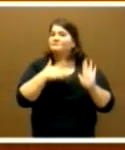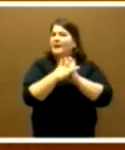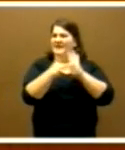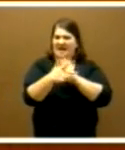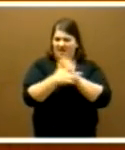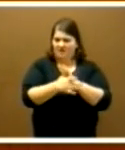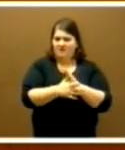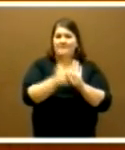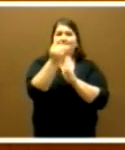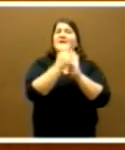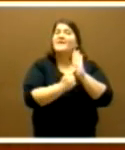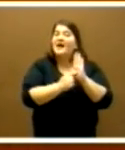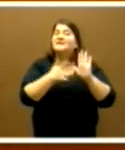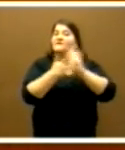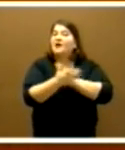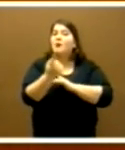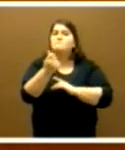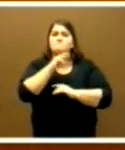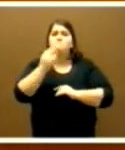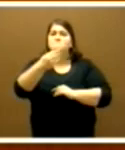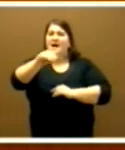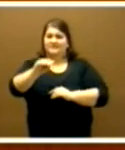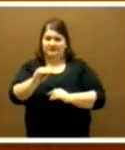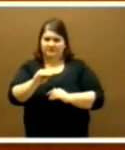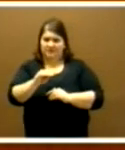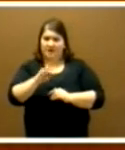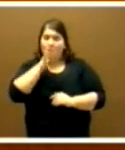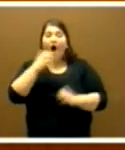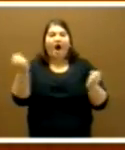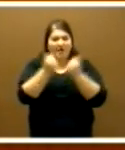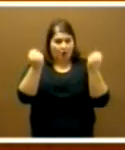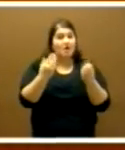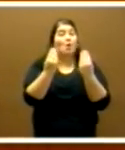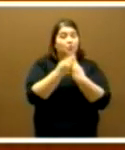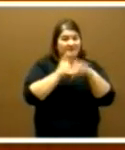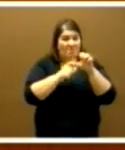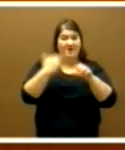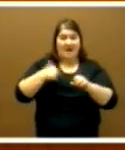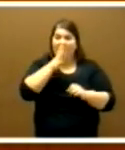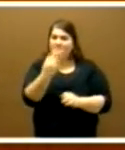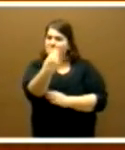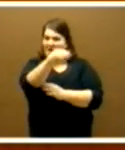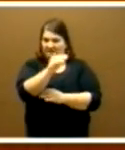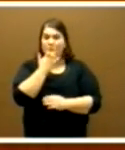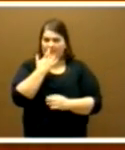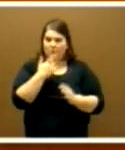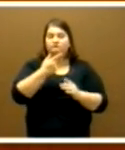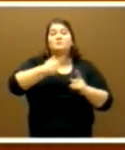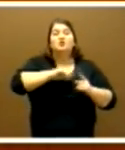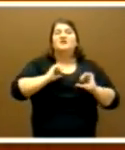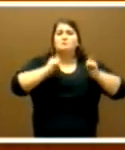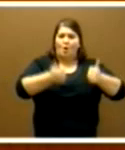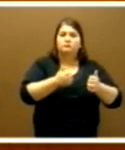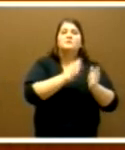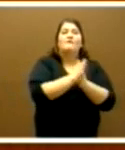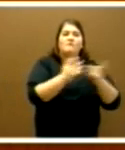medidas que supondrán un valor añadido sobre todas las acciones ya puestas en marcha por la Junta de Extremadura, como fomentar la inserción